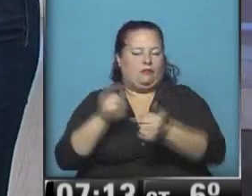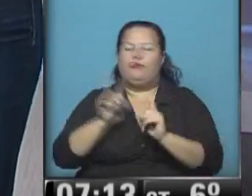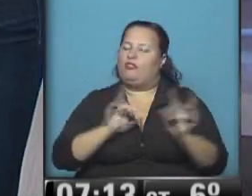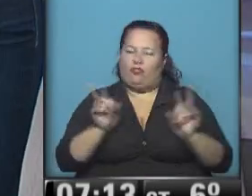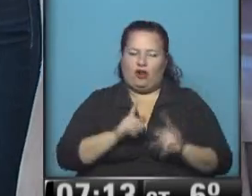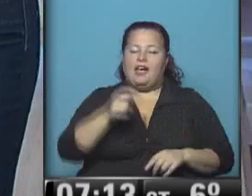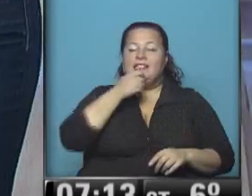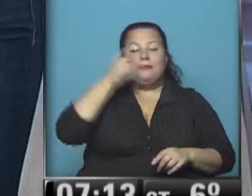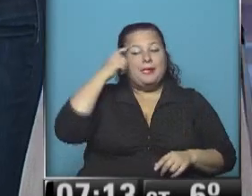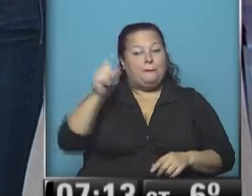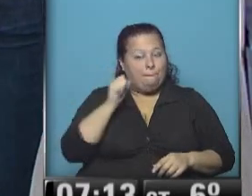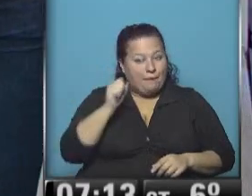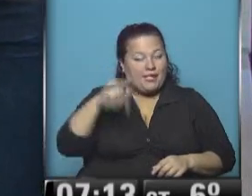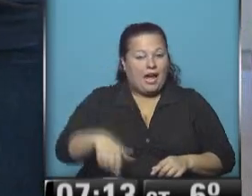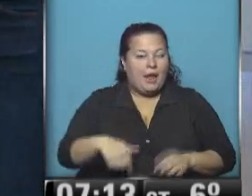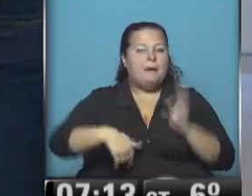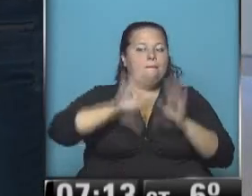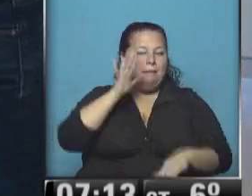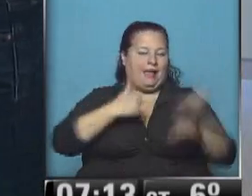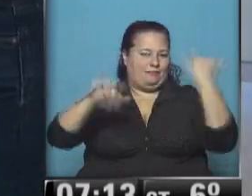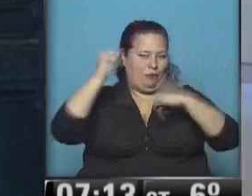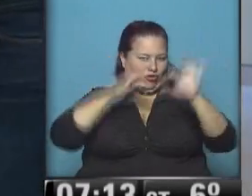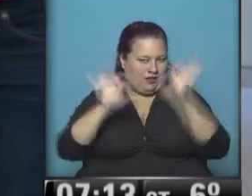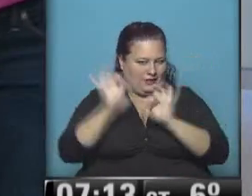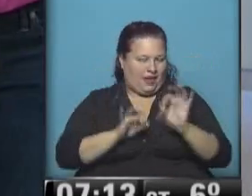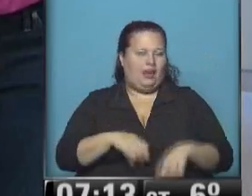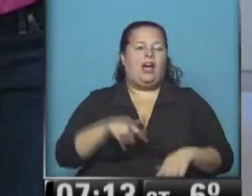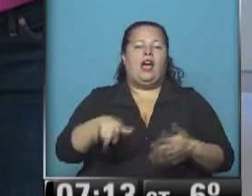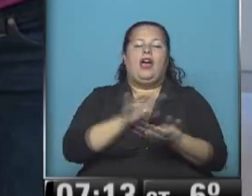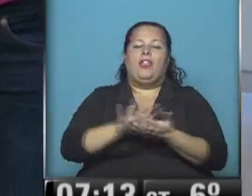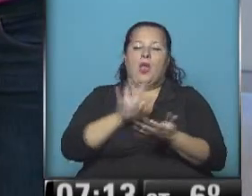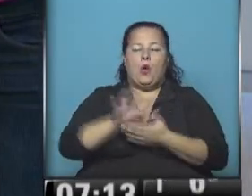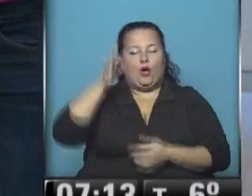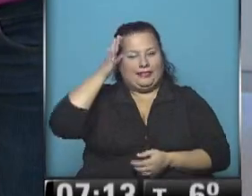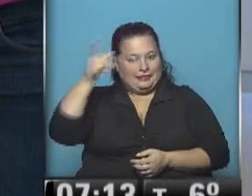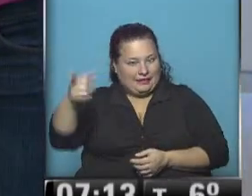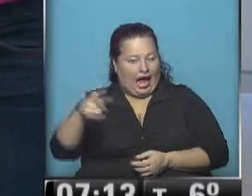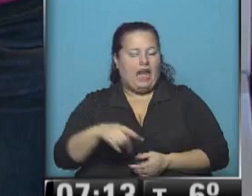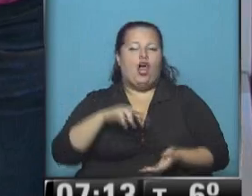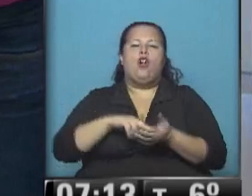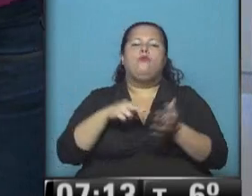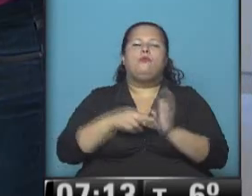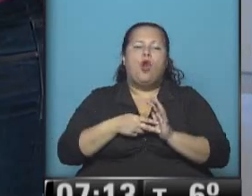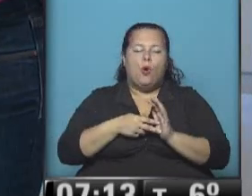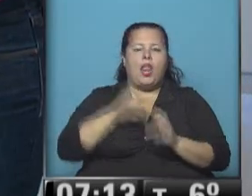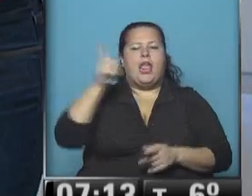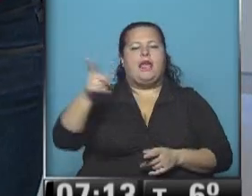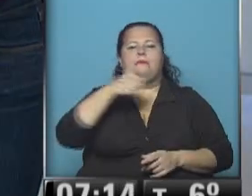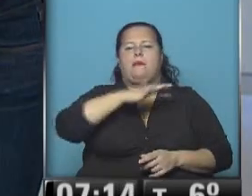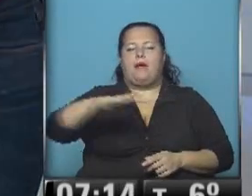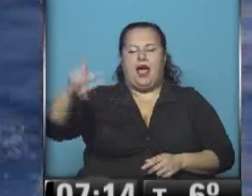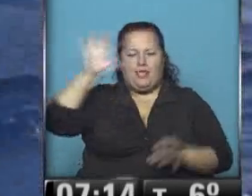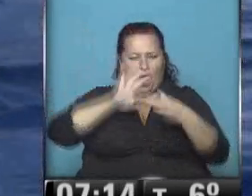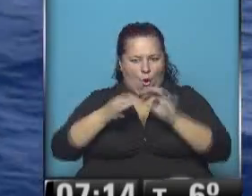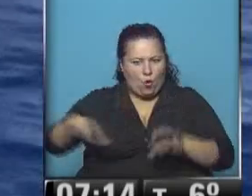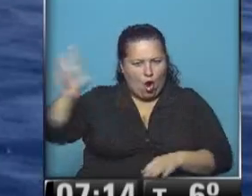no, si apuesta al peso, en este caso va a tener más tasa de interés. Vamos nuevamente a Italia y el drama que están viviendo las costas europeas,